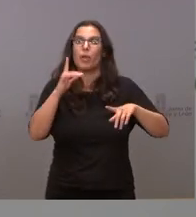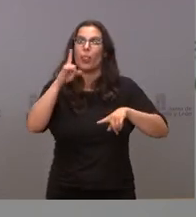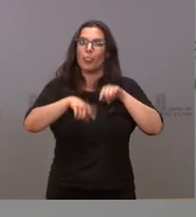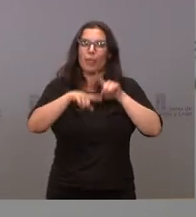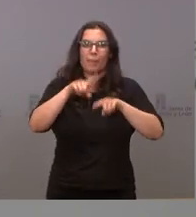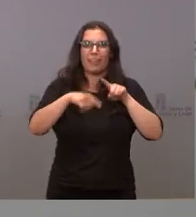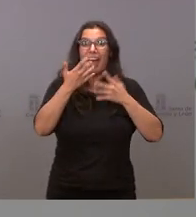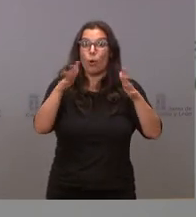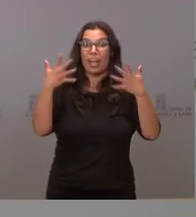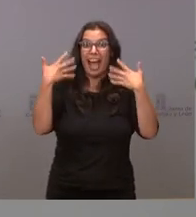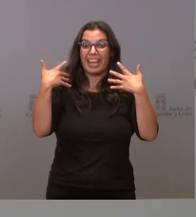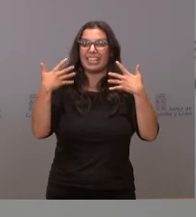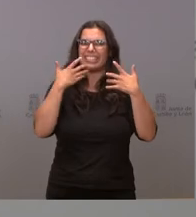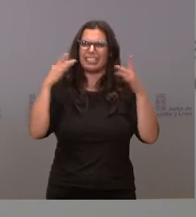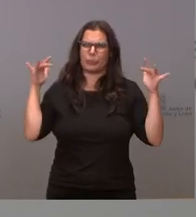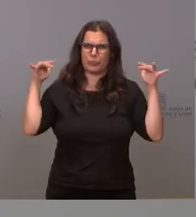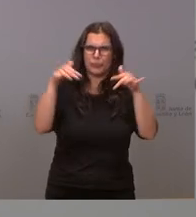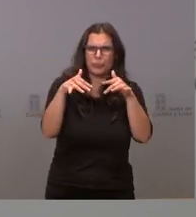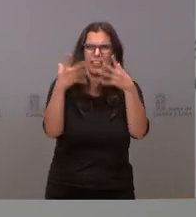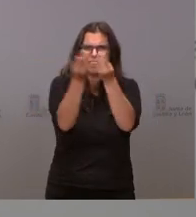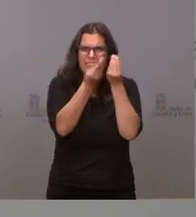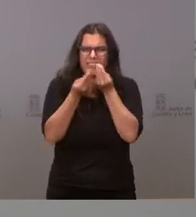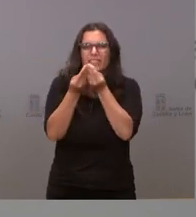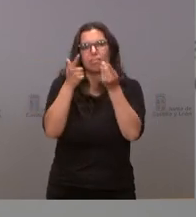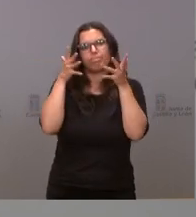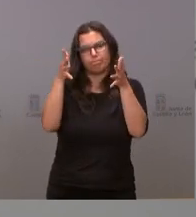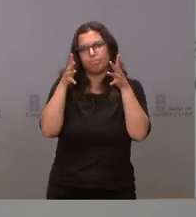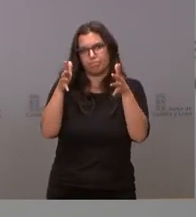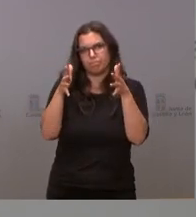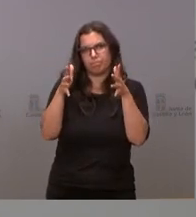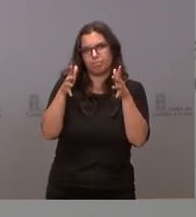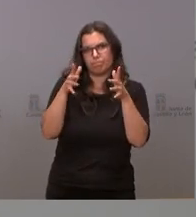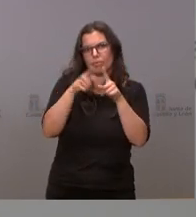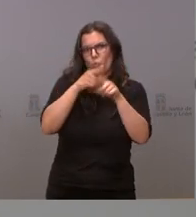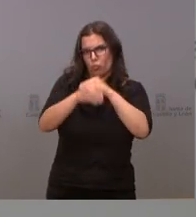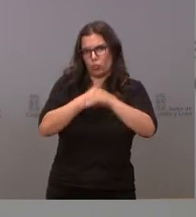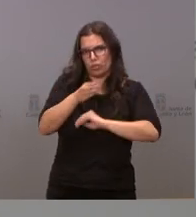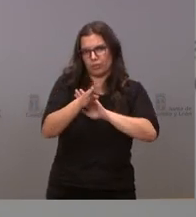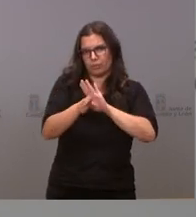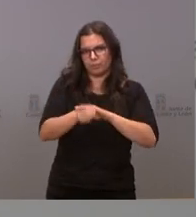aglomeraciones, pues que se recomienda el uso de la mascarilla.